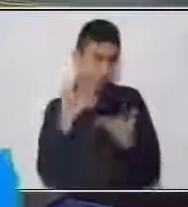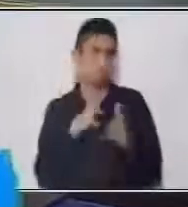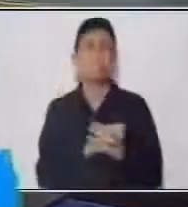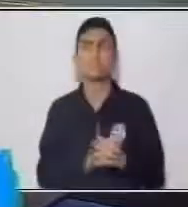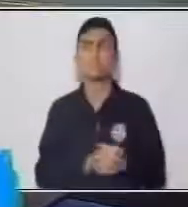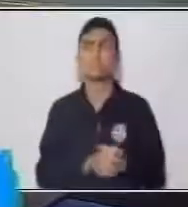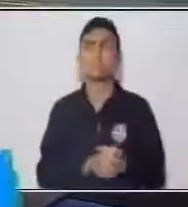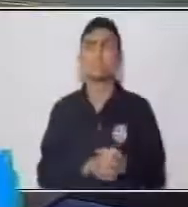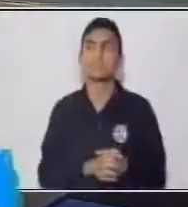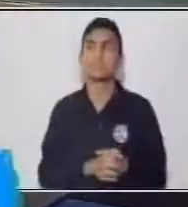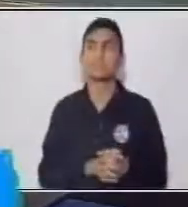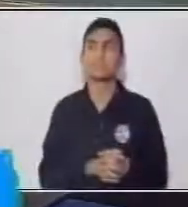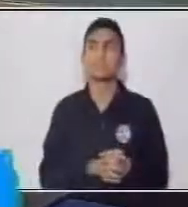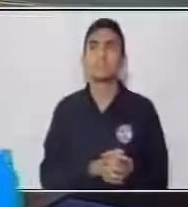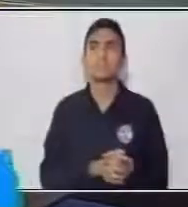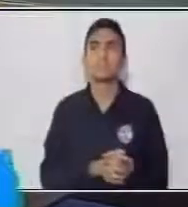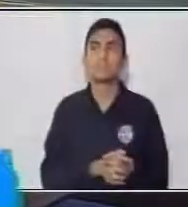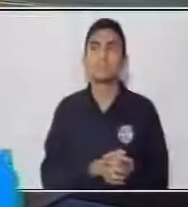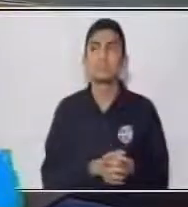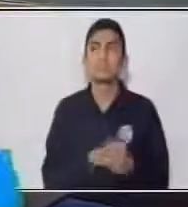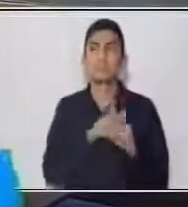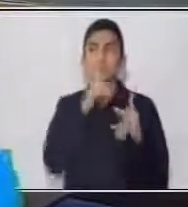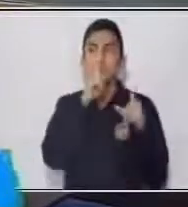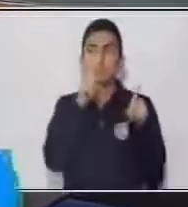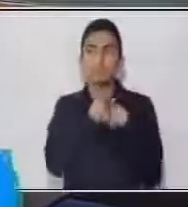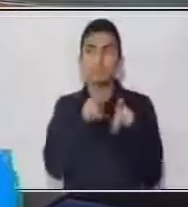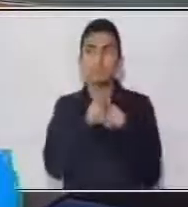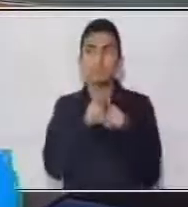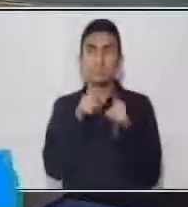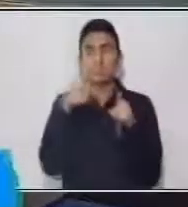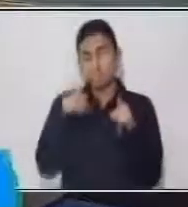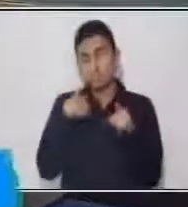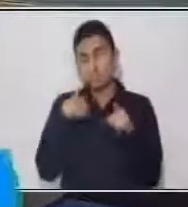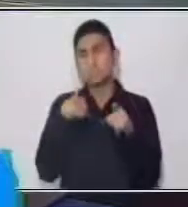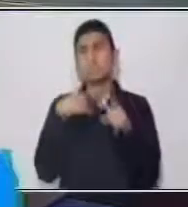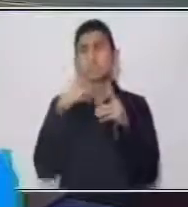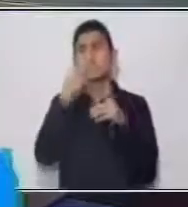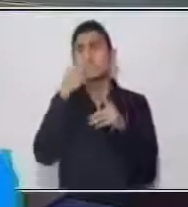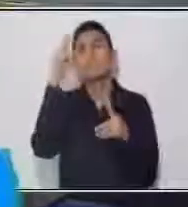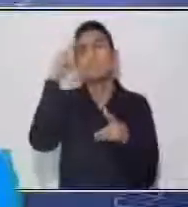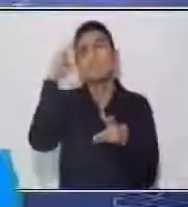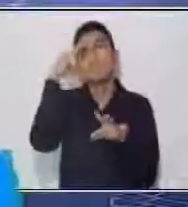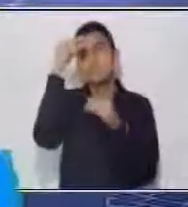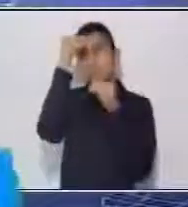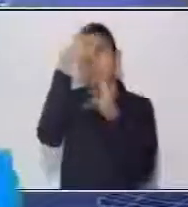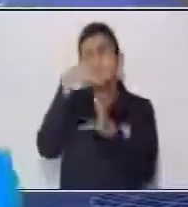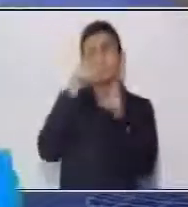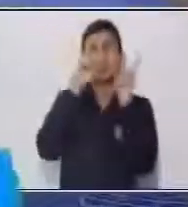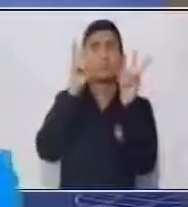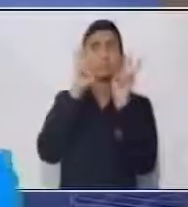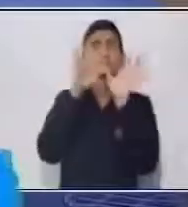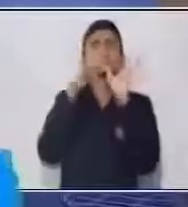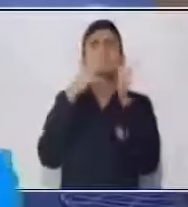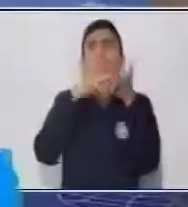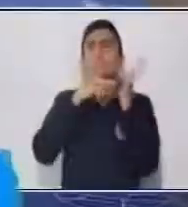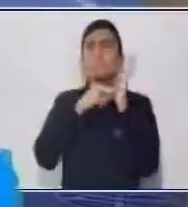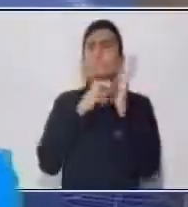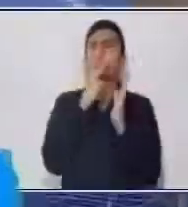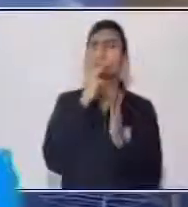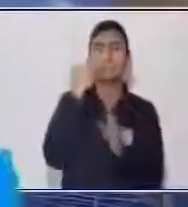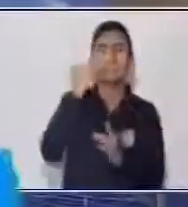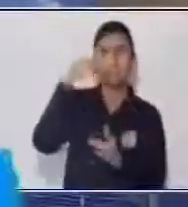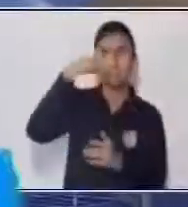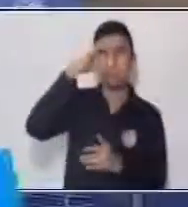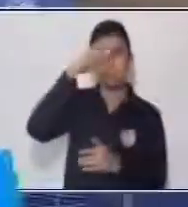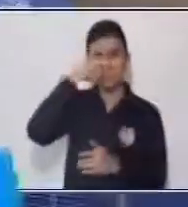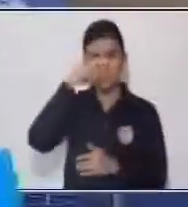Oh, muy bien. De cualquier manera, yo les voy a recordar nuevamente qué es la hipótesis. Y la